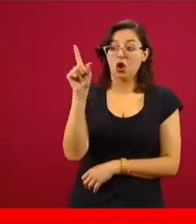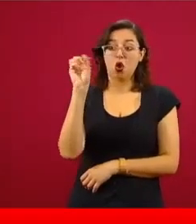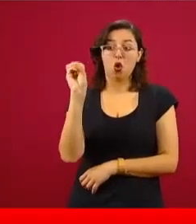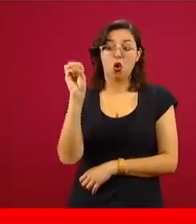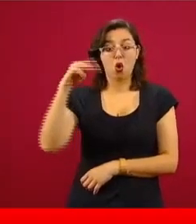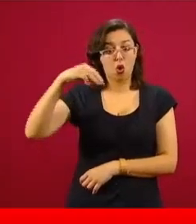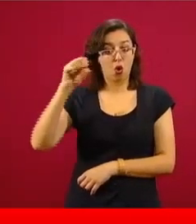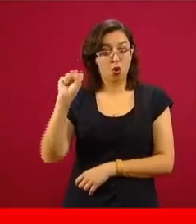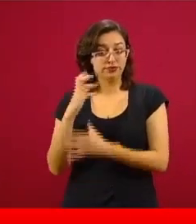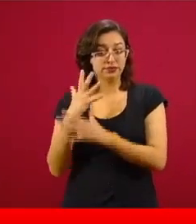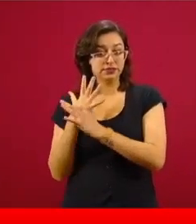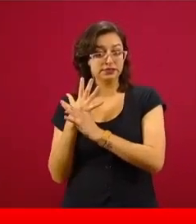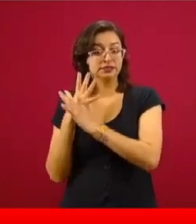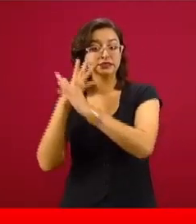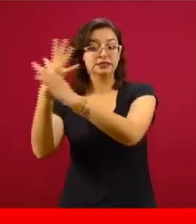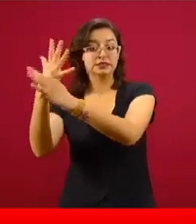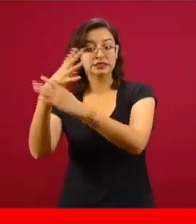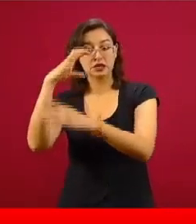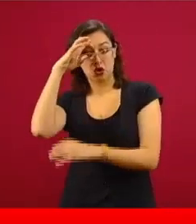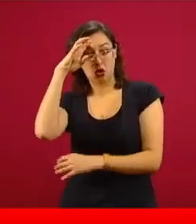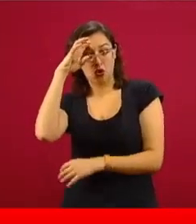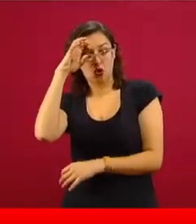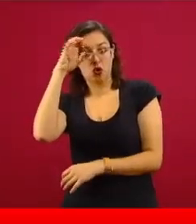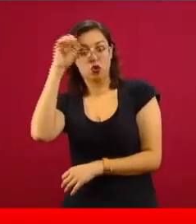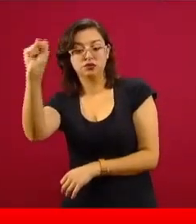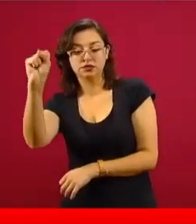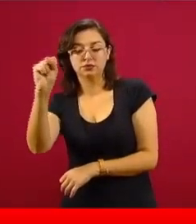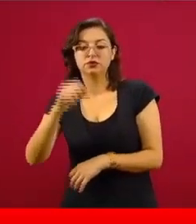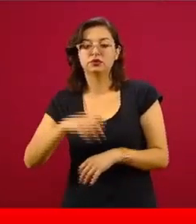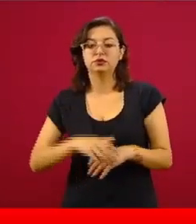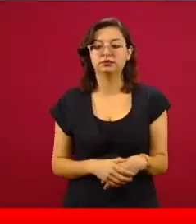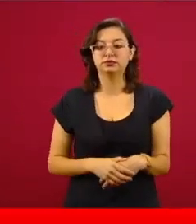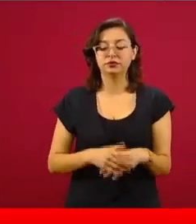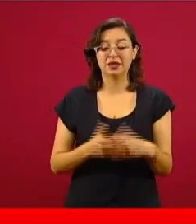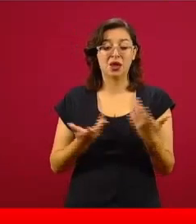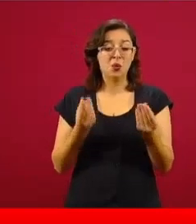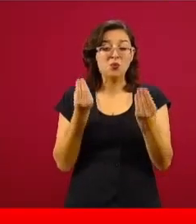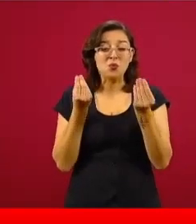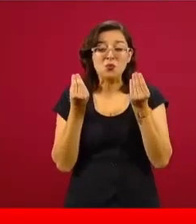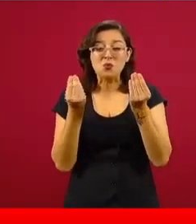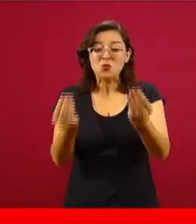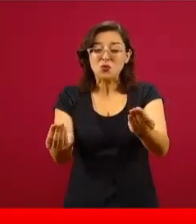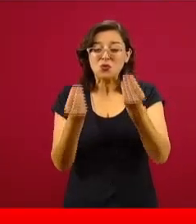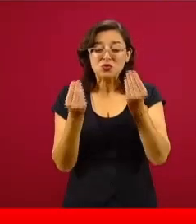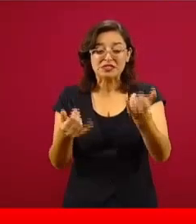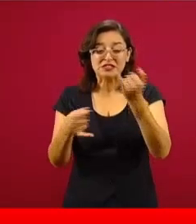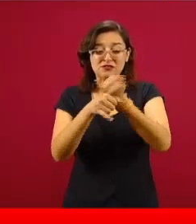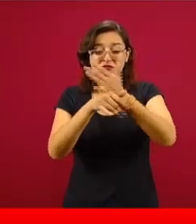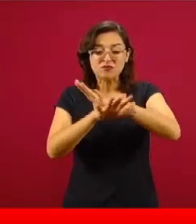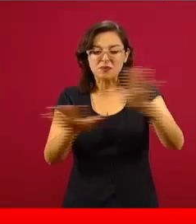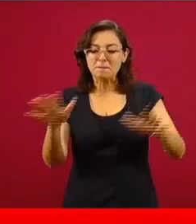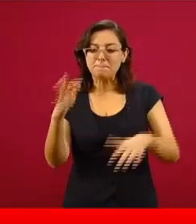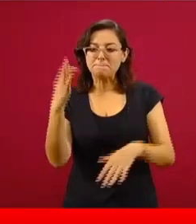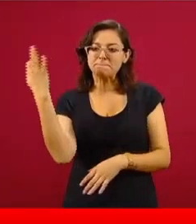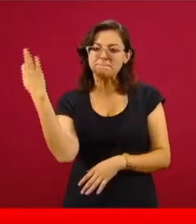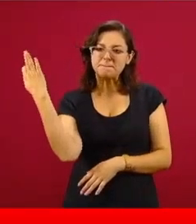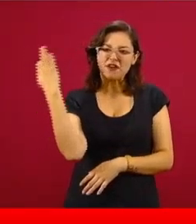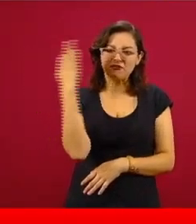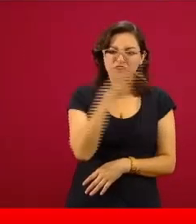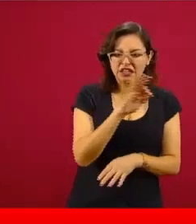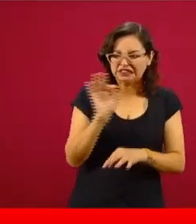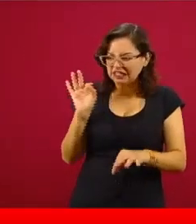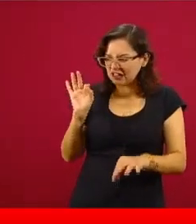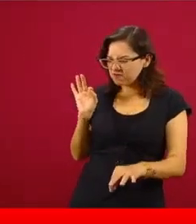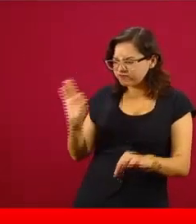para referirse a la sobreabundancia de información falsa, maliciosa o medias verdades